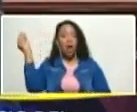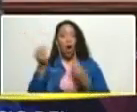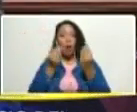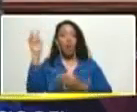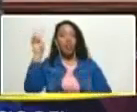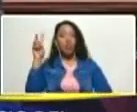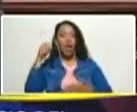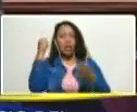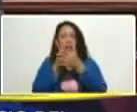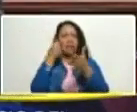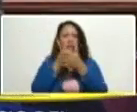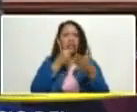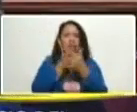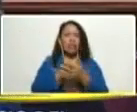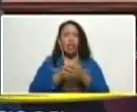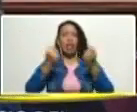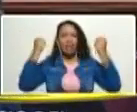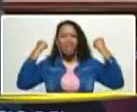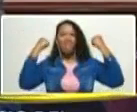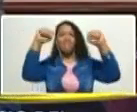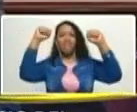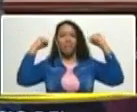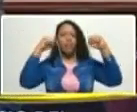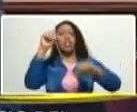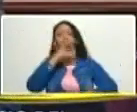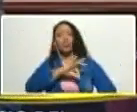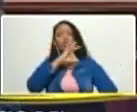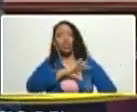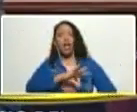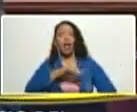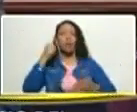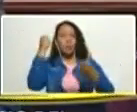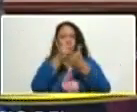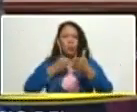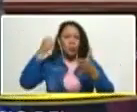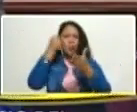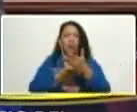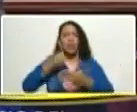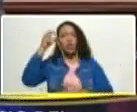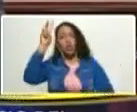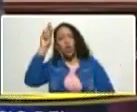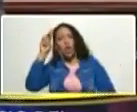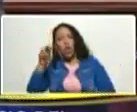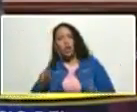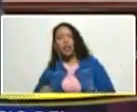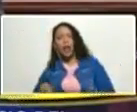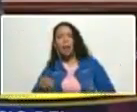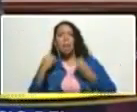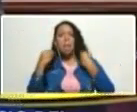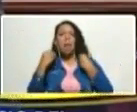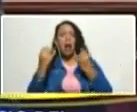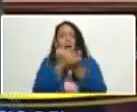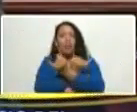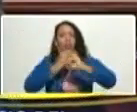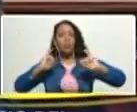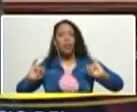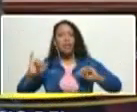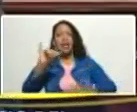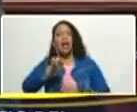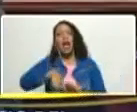lucha todos los días por el ejercicio de su soberanía que lucha todos los días por su independencia nacional